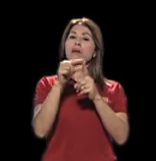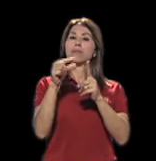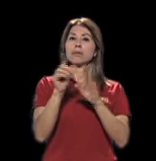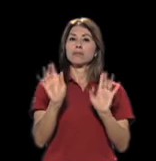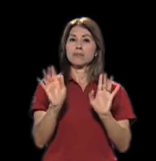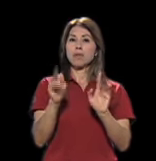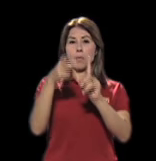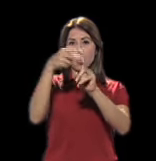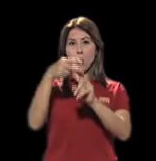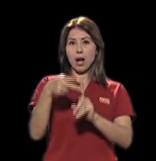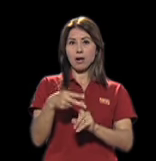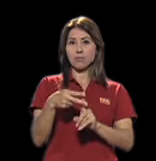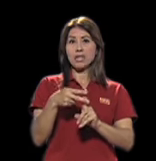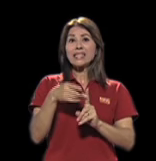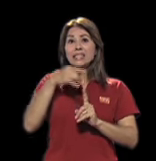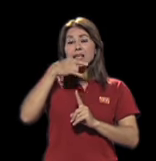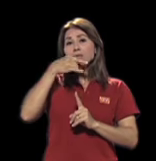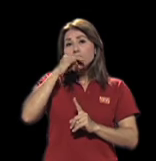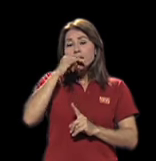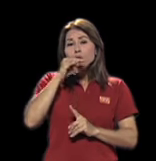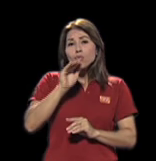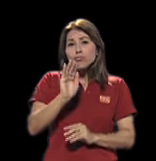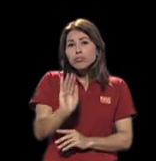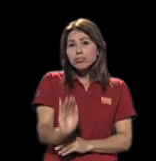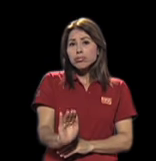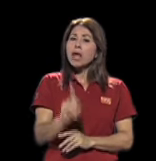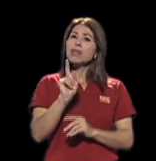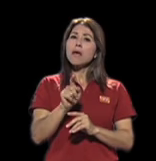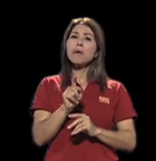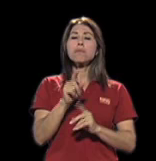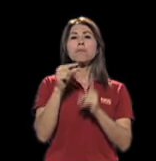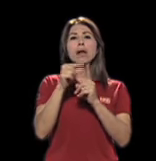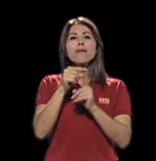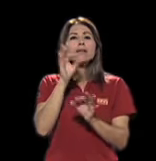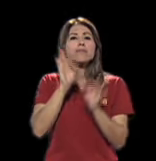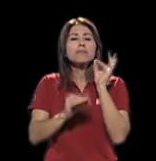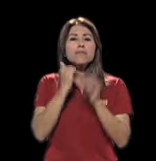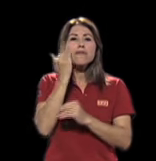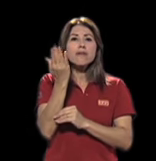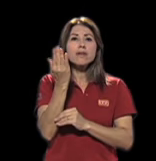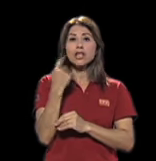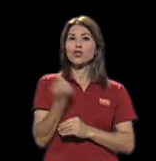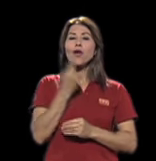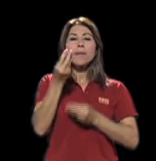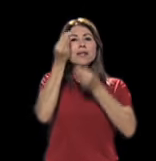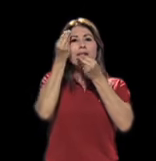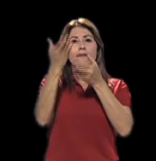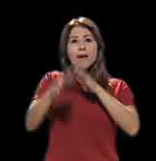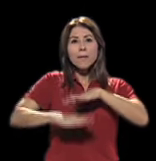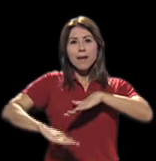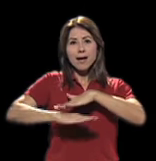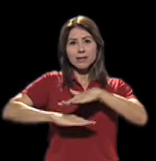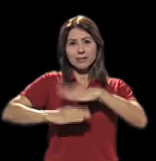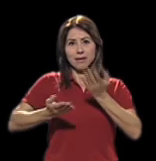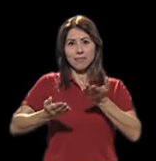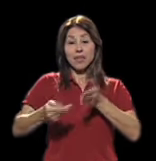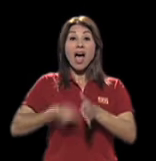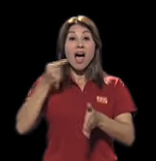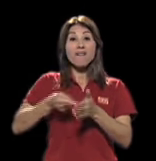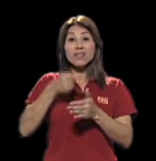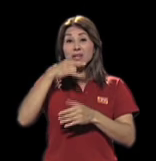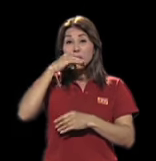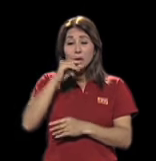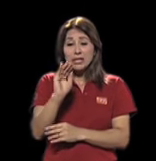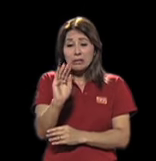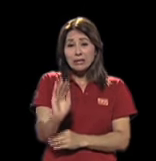el niño es muy pequeño, utilizar un lenguaje muy sencillo y darle información básica porque a veces cuando el niño está muy pequeño no